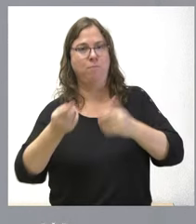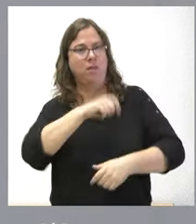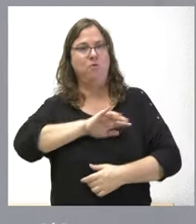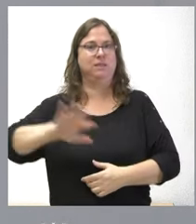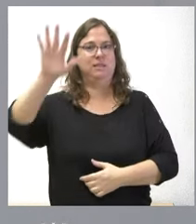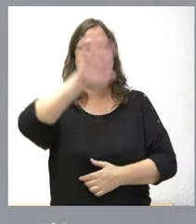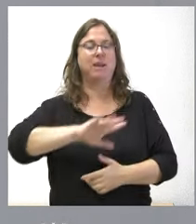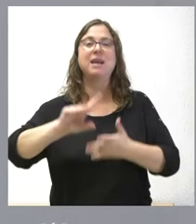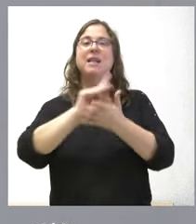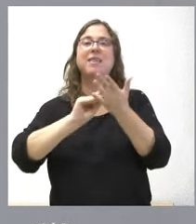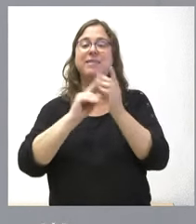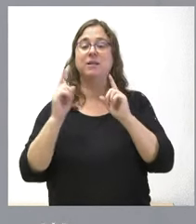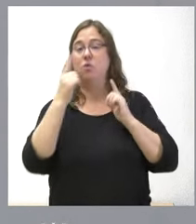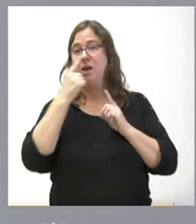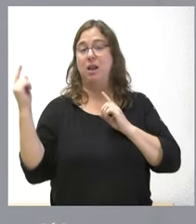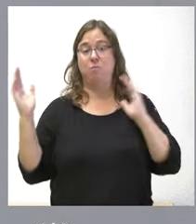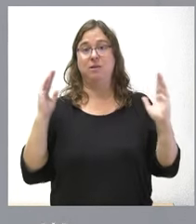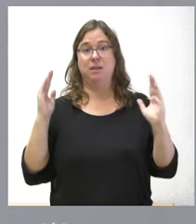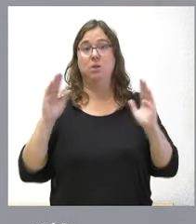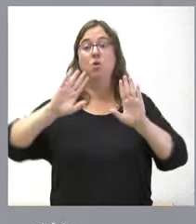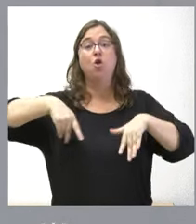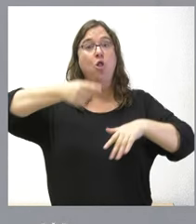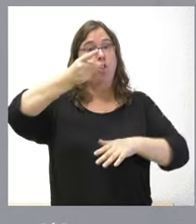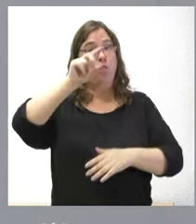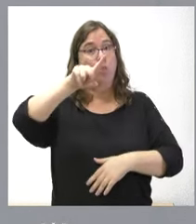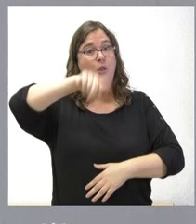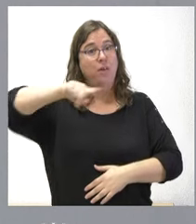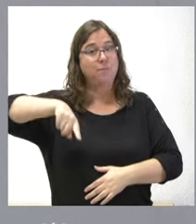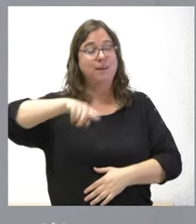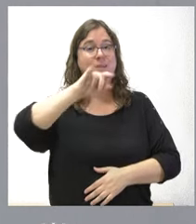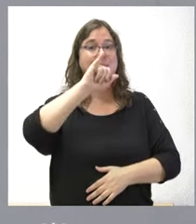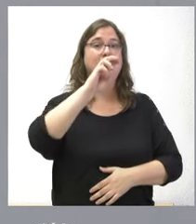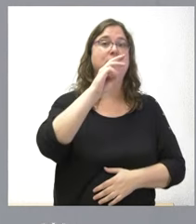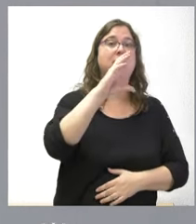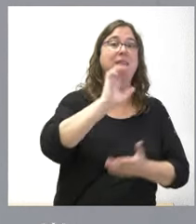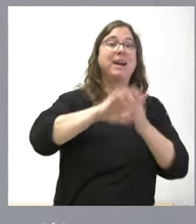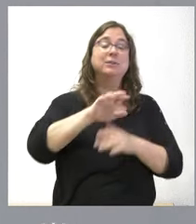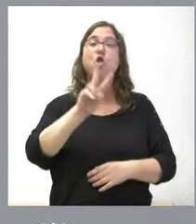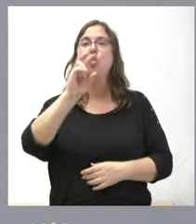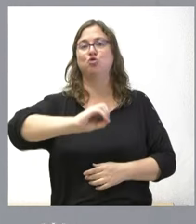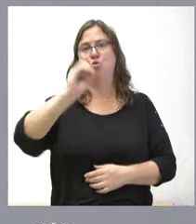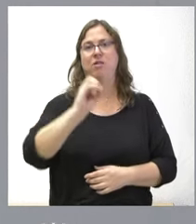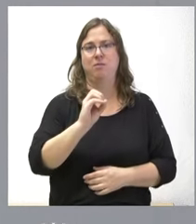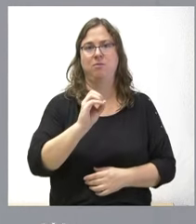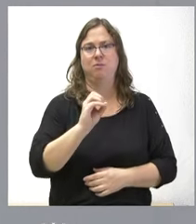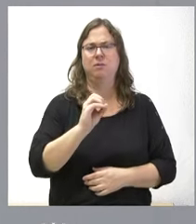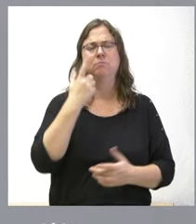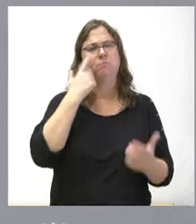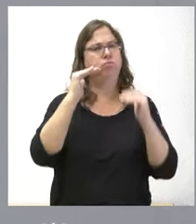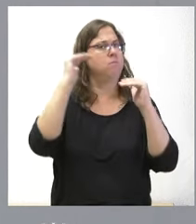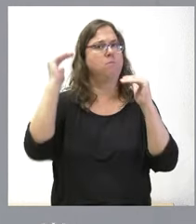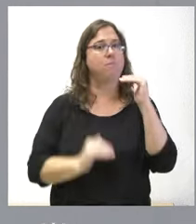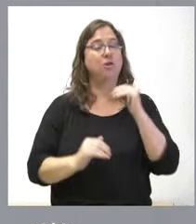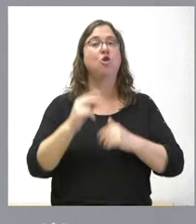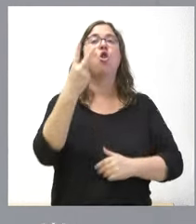en datos interanuales. En los últimos 12 meses, el IPC en Castilla y León es el 2%. Esto es claramente inferior al